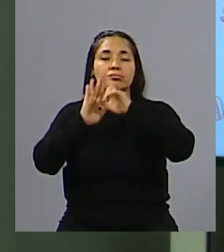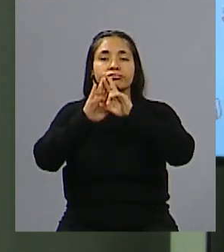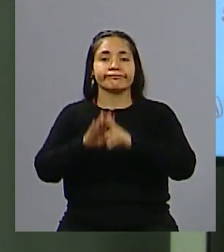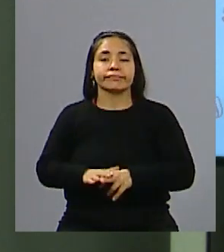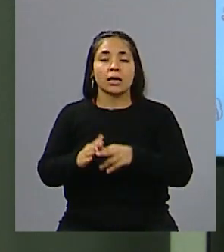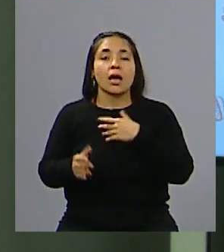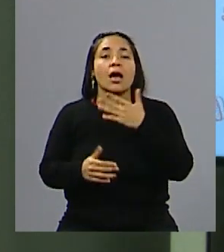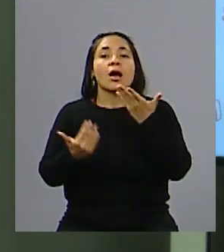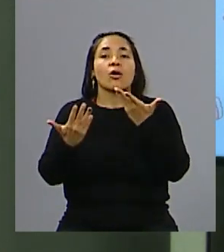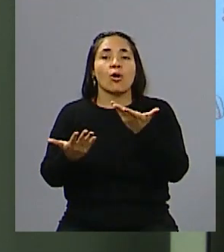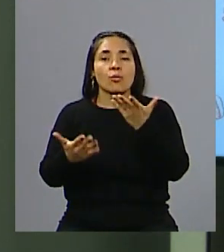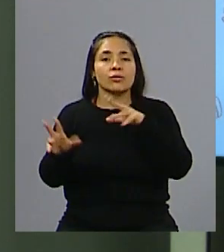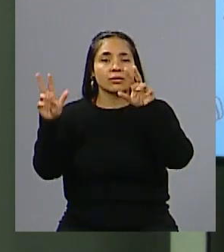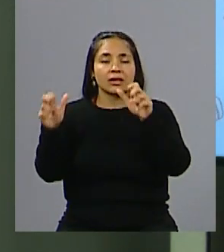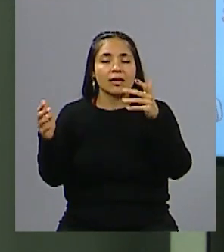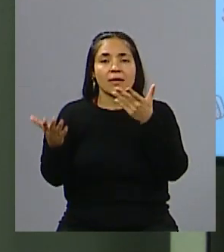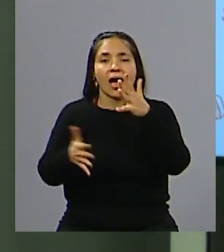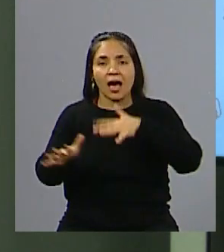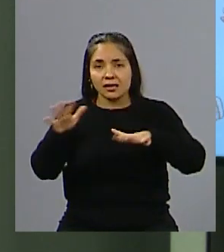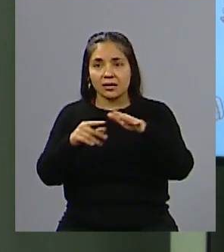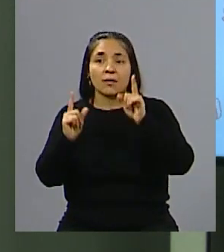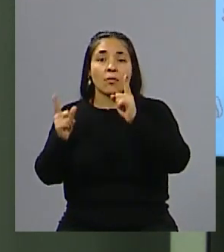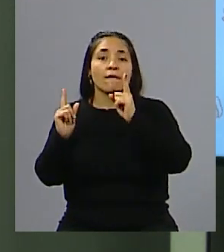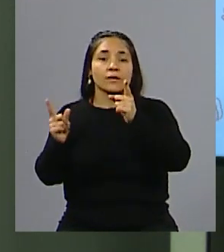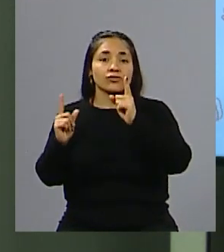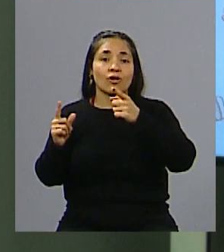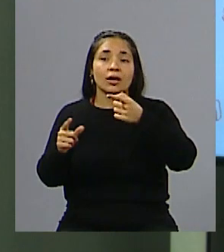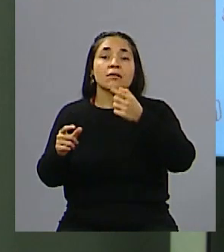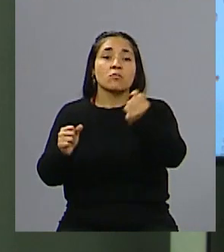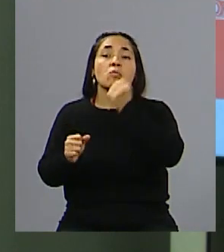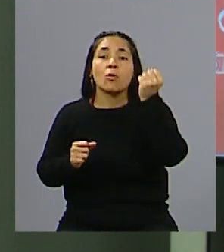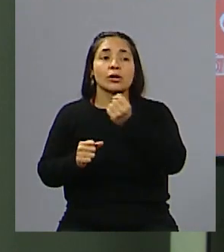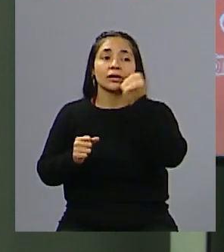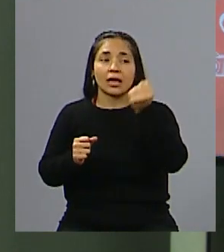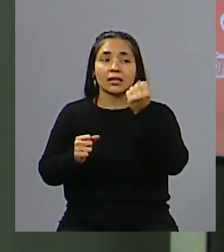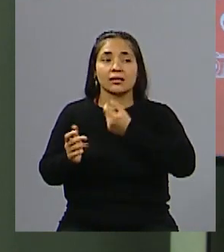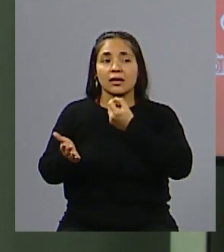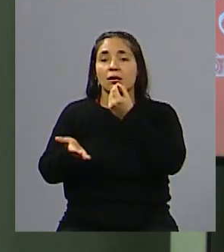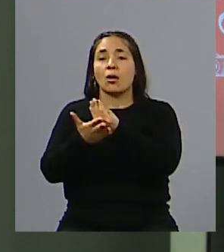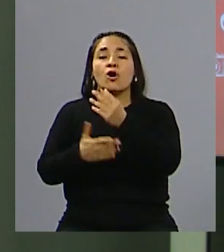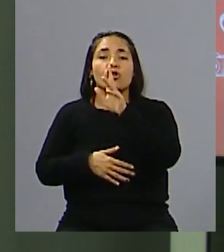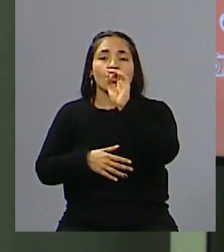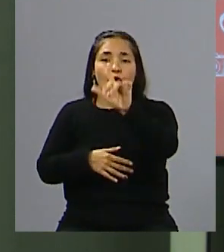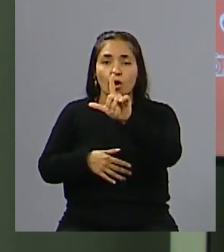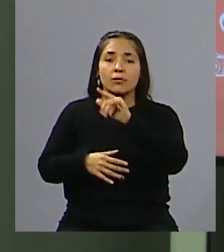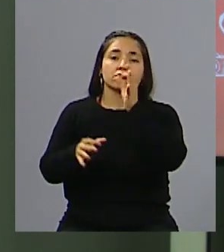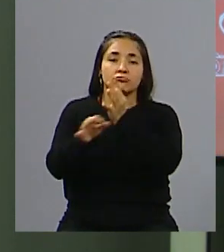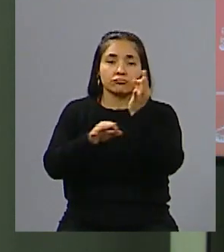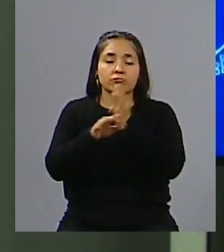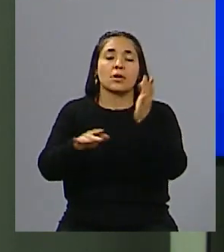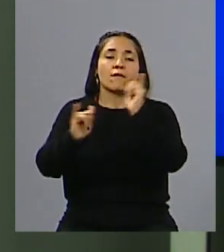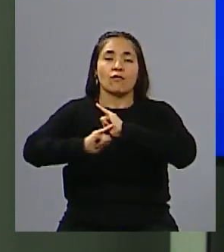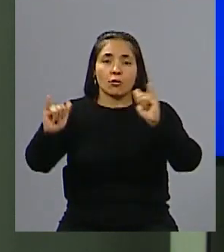abordan ustedes al tema? Porque es importante el rol que tienen los docentes en cuanto a informar sobre el tema,